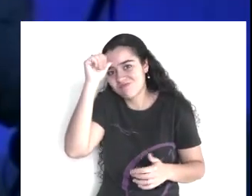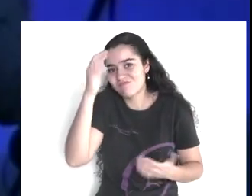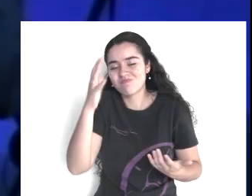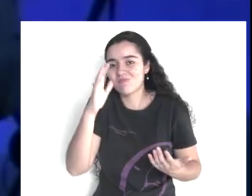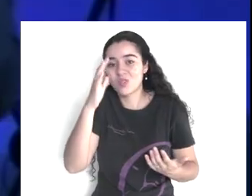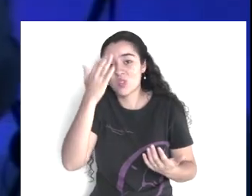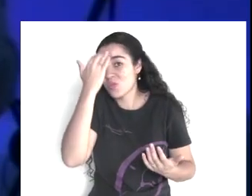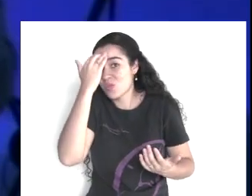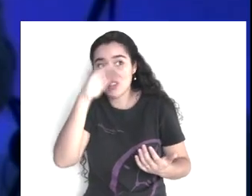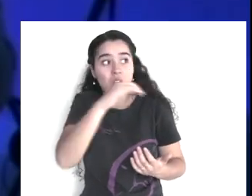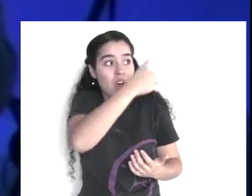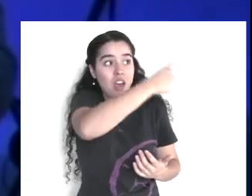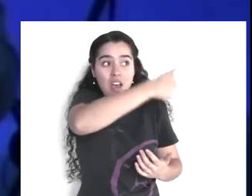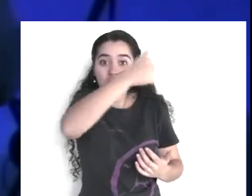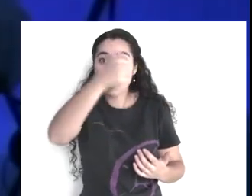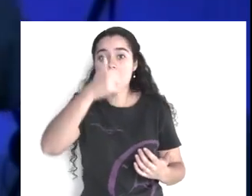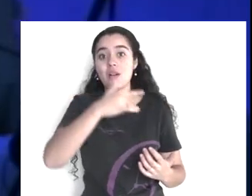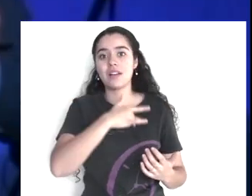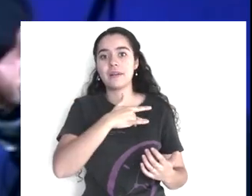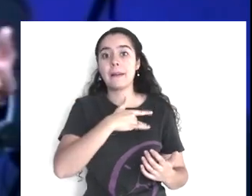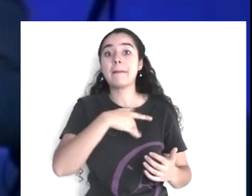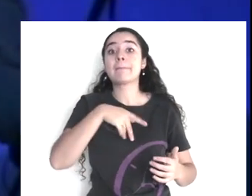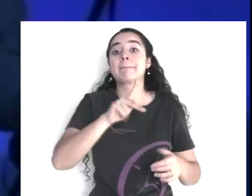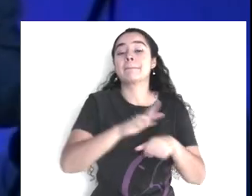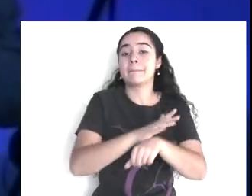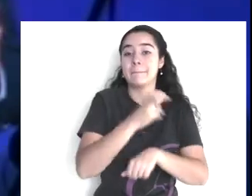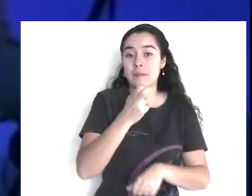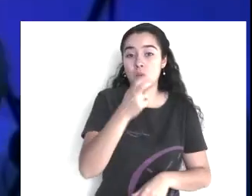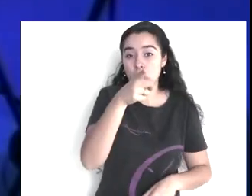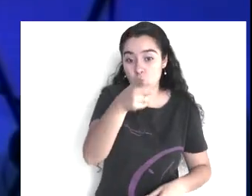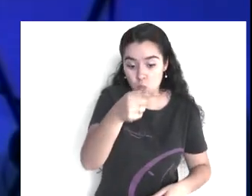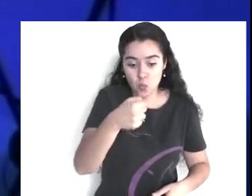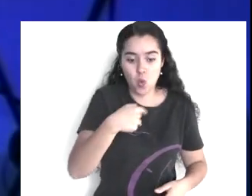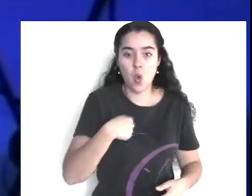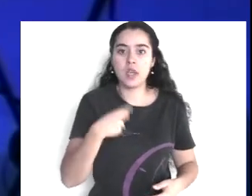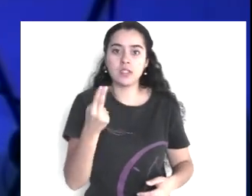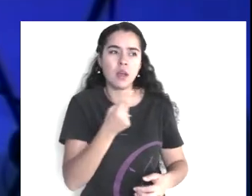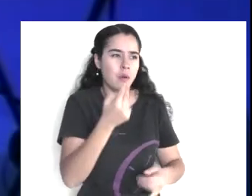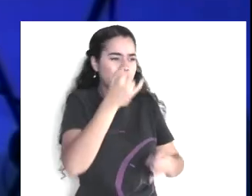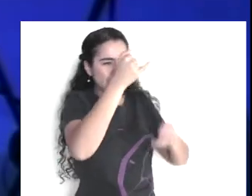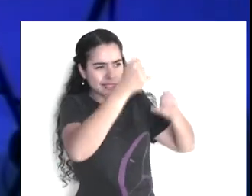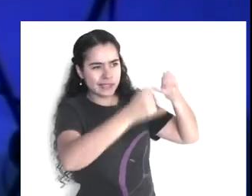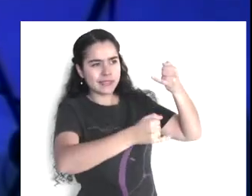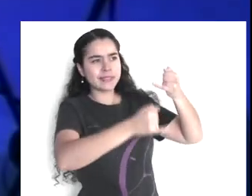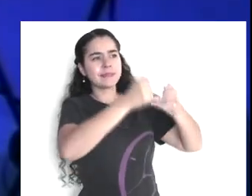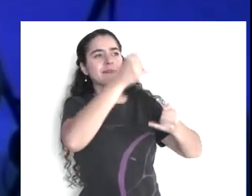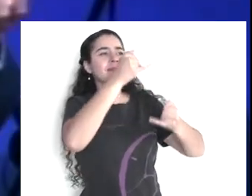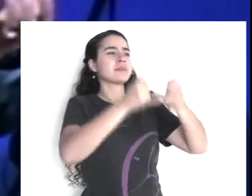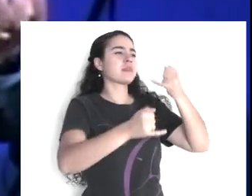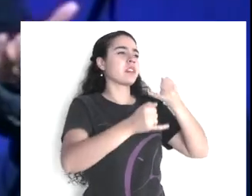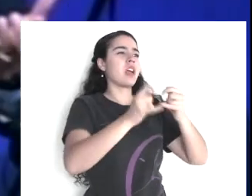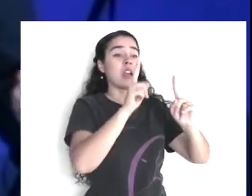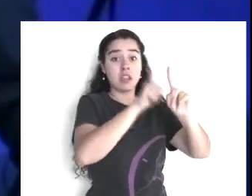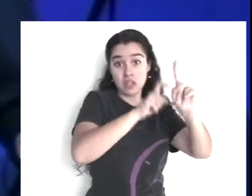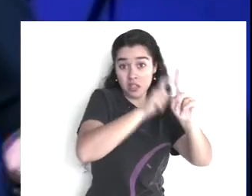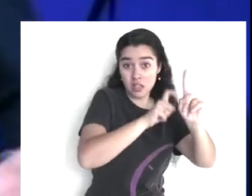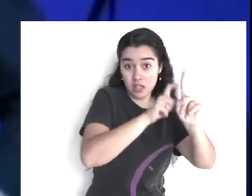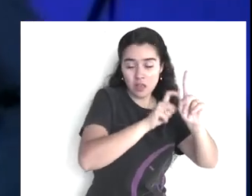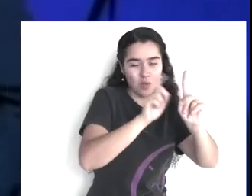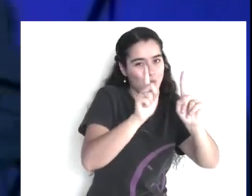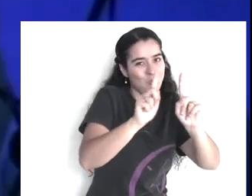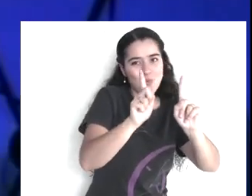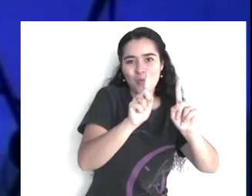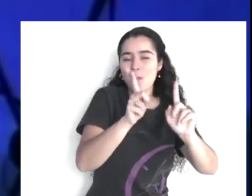justo, con un justo juicio. ¿Cómo? Teniendo las evidencias de las cosas.